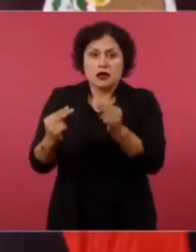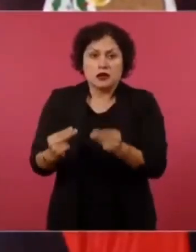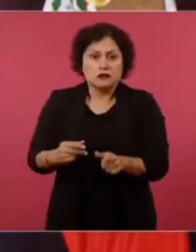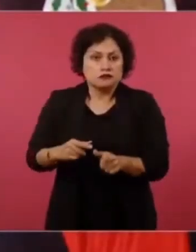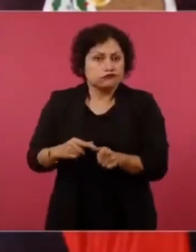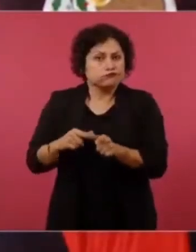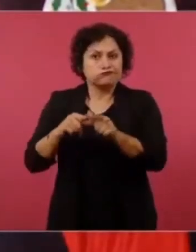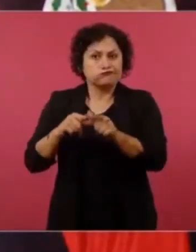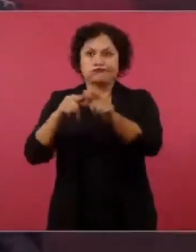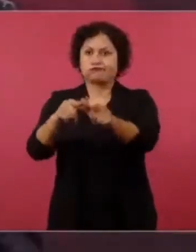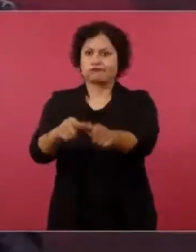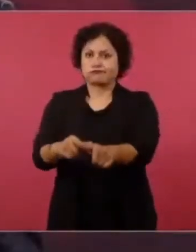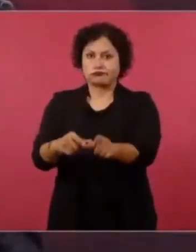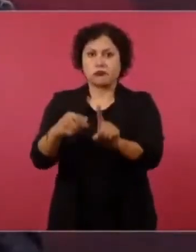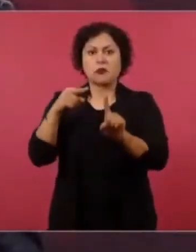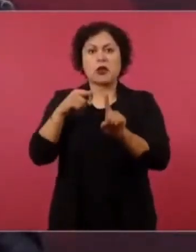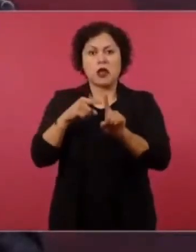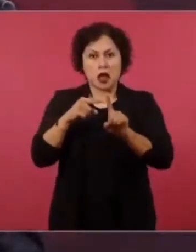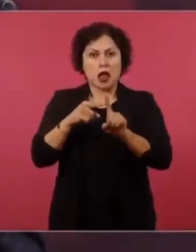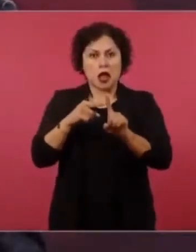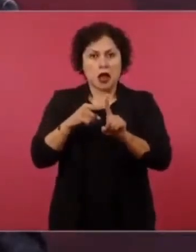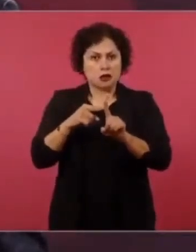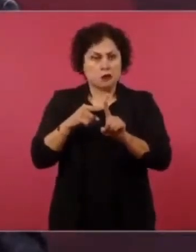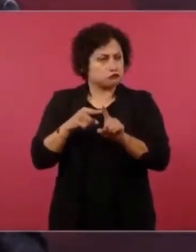vendiendo equipos.